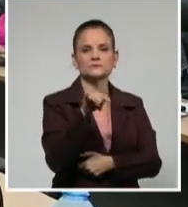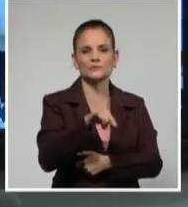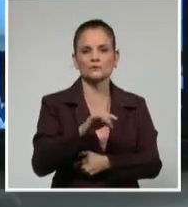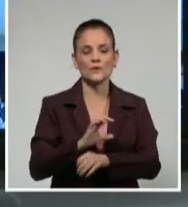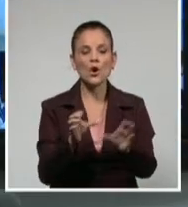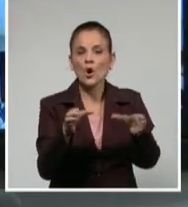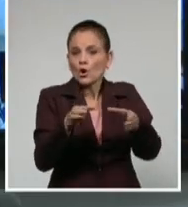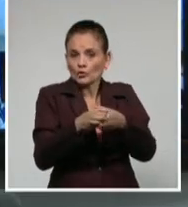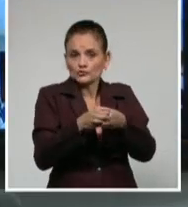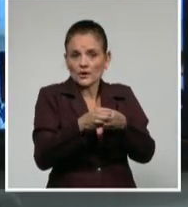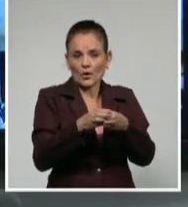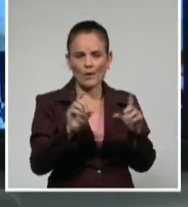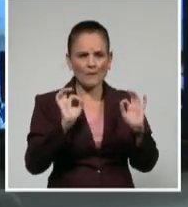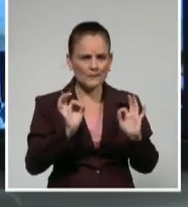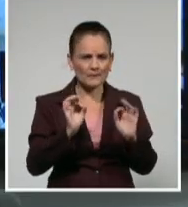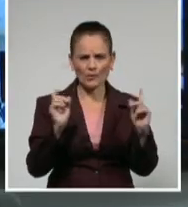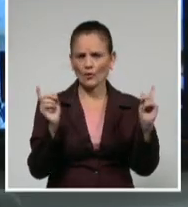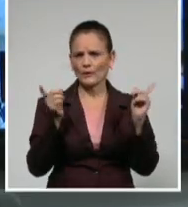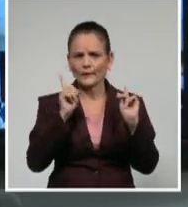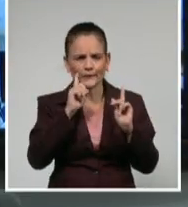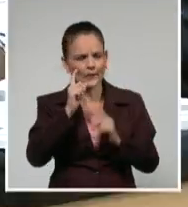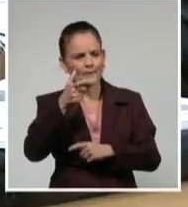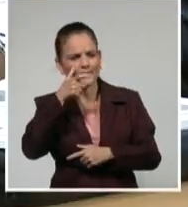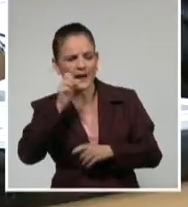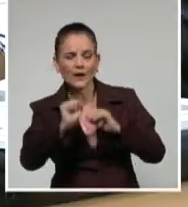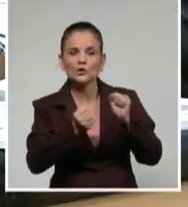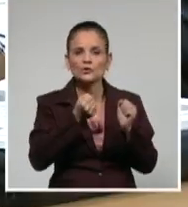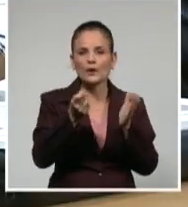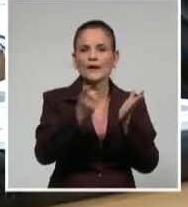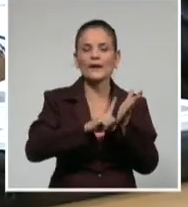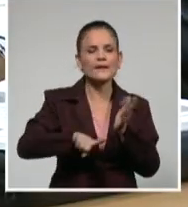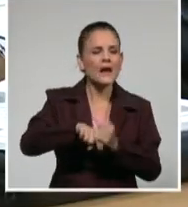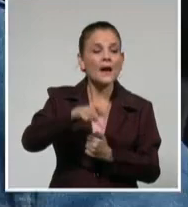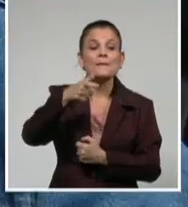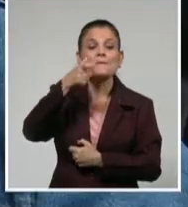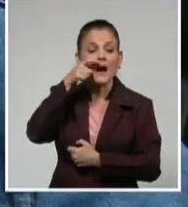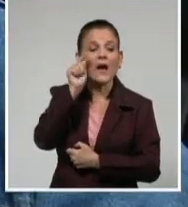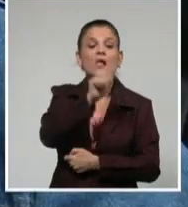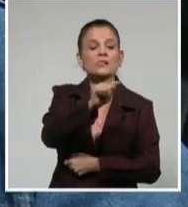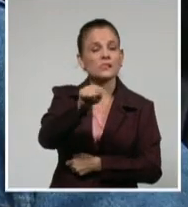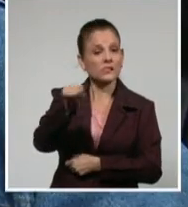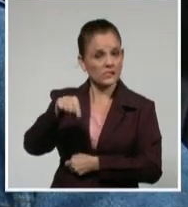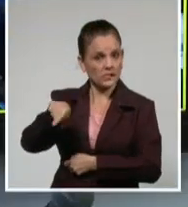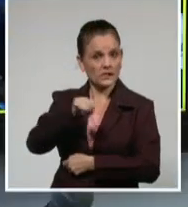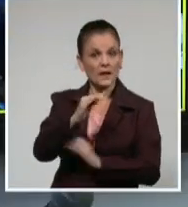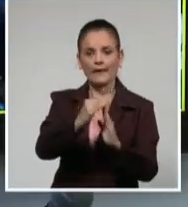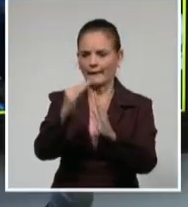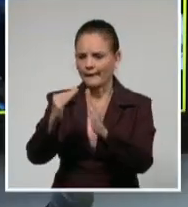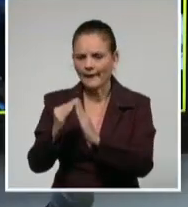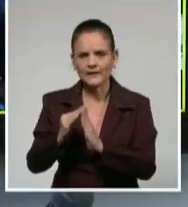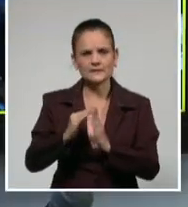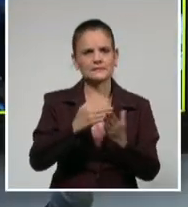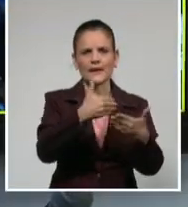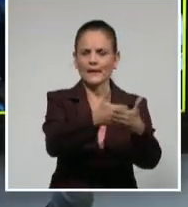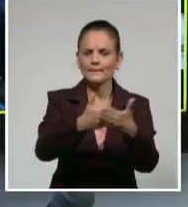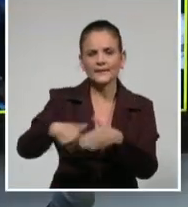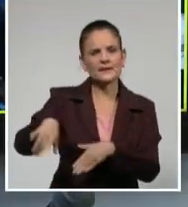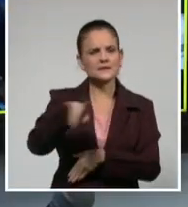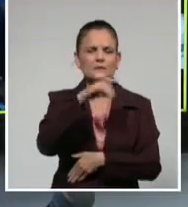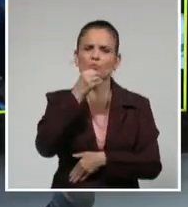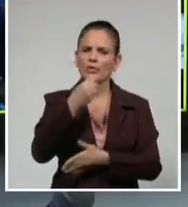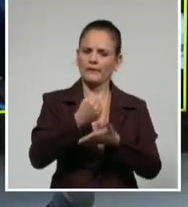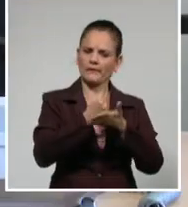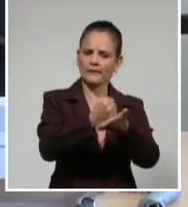territorios darán seguimiento al uso de la energía en esos lugares para ayudar, ofrecer ideas